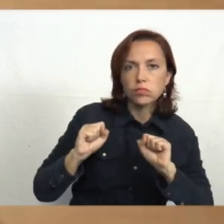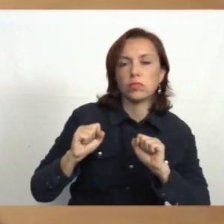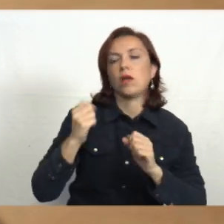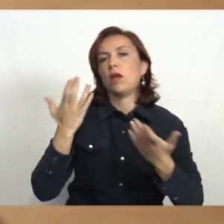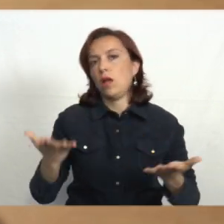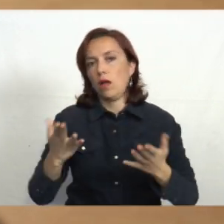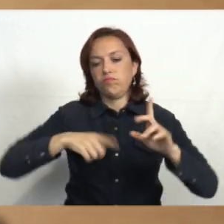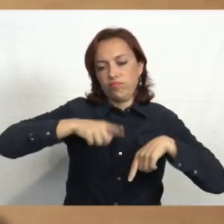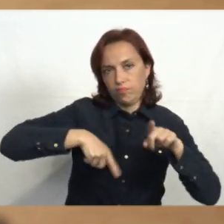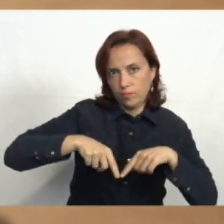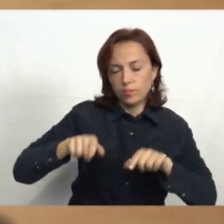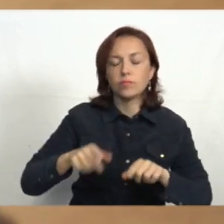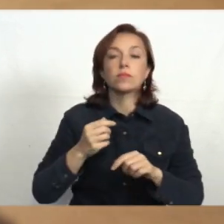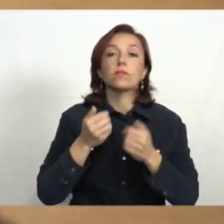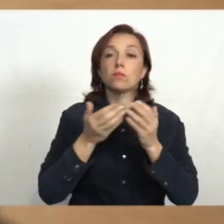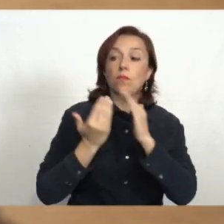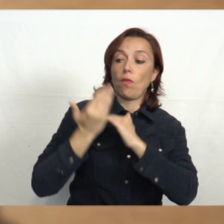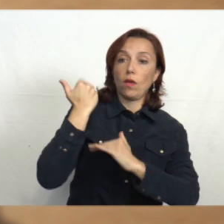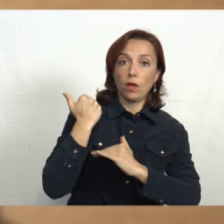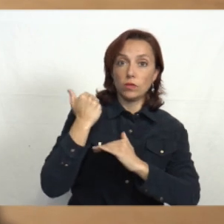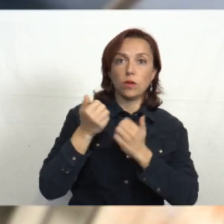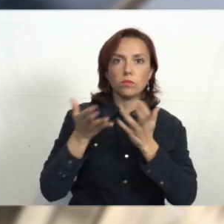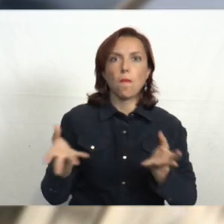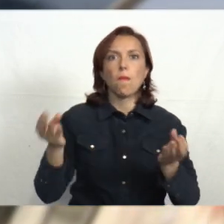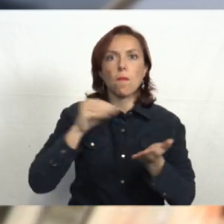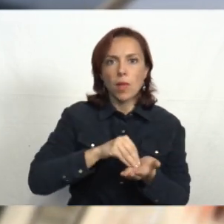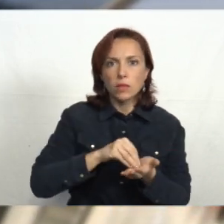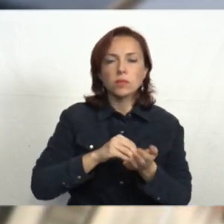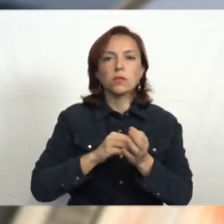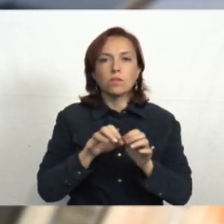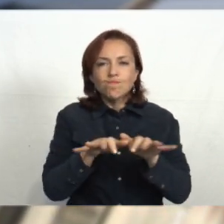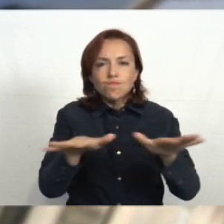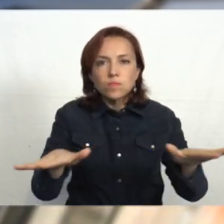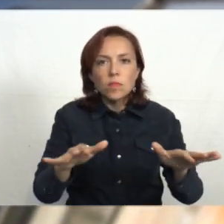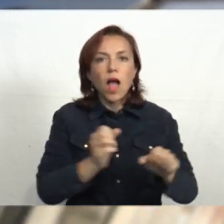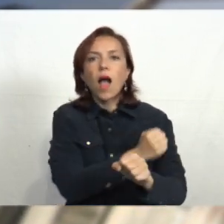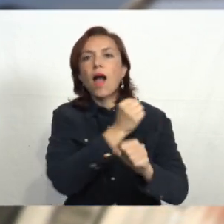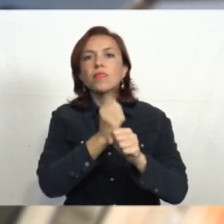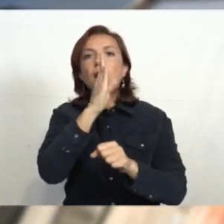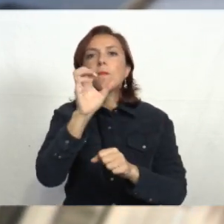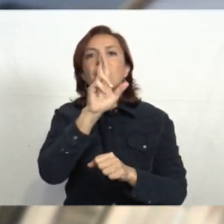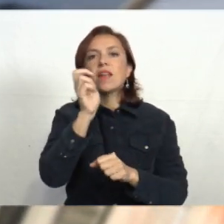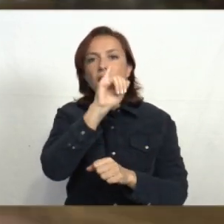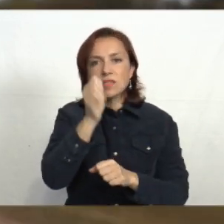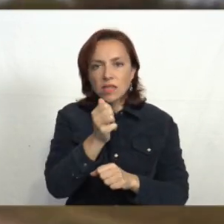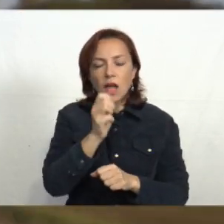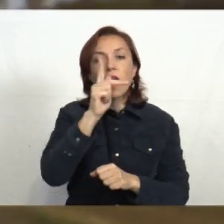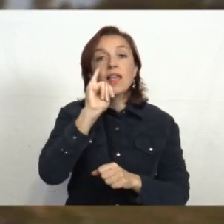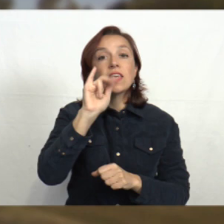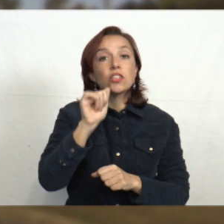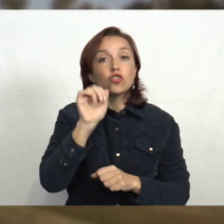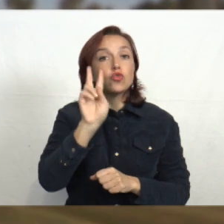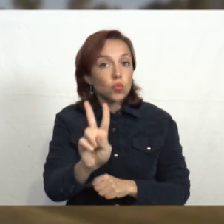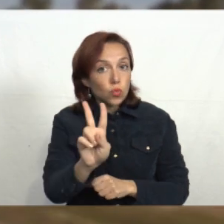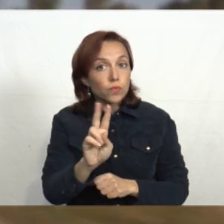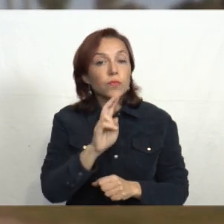A partir de ayer, aumentamos el despliegue hacia Peraza, Aguillú, a Colonia Wilson y a Valdez,